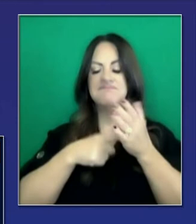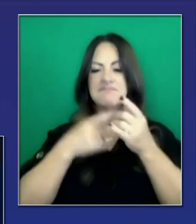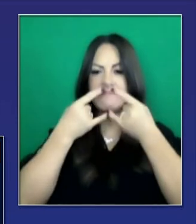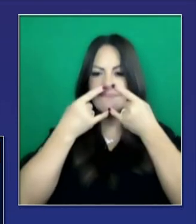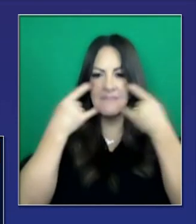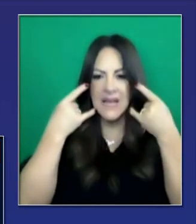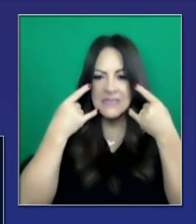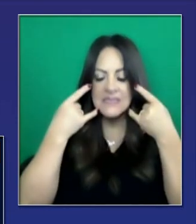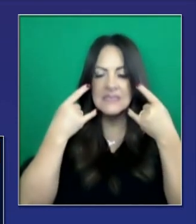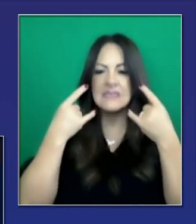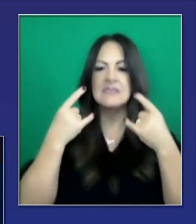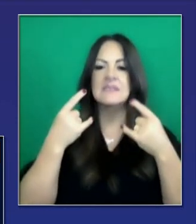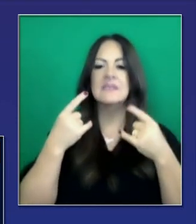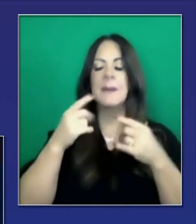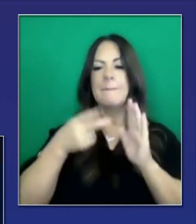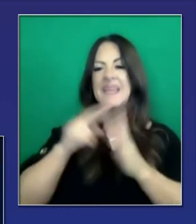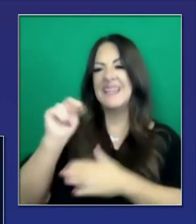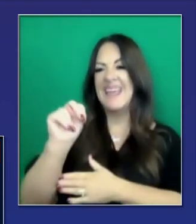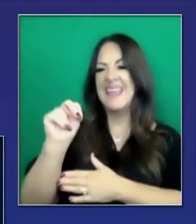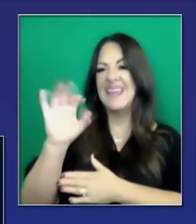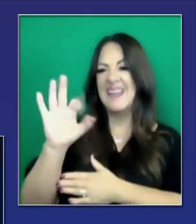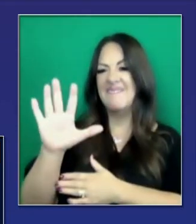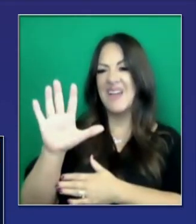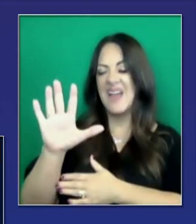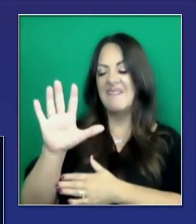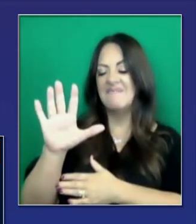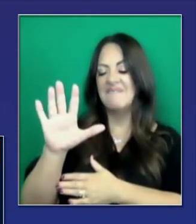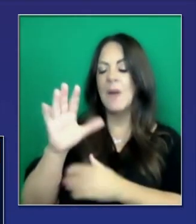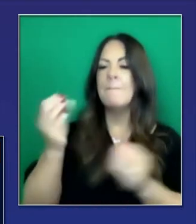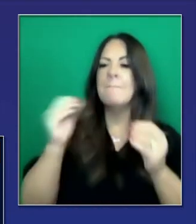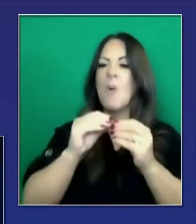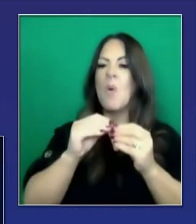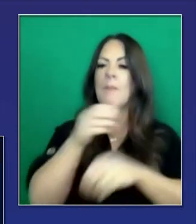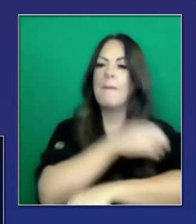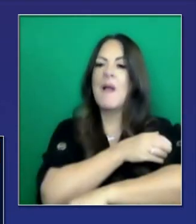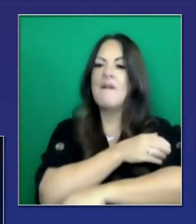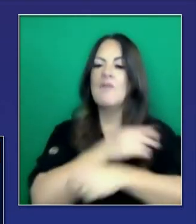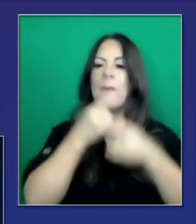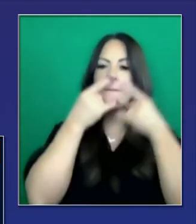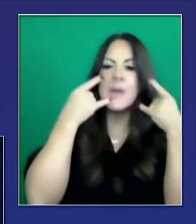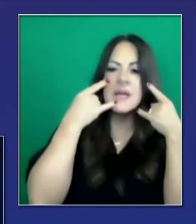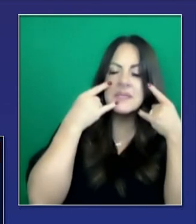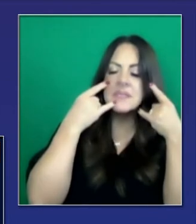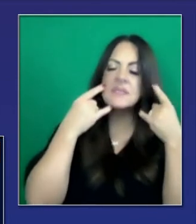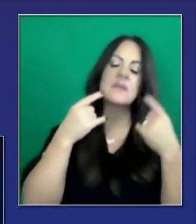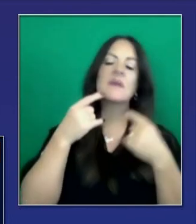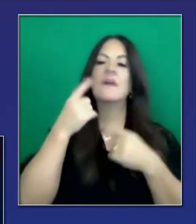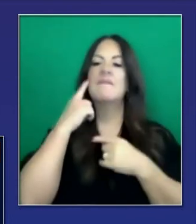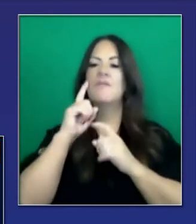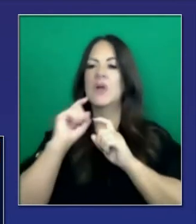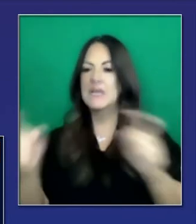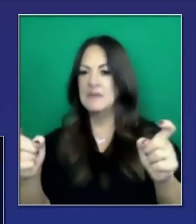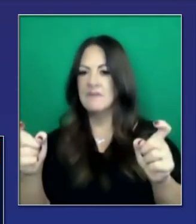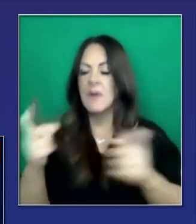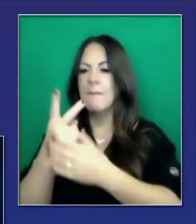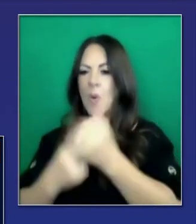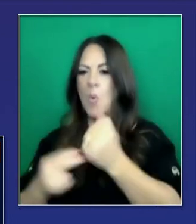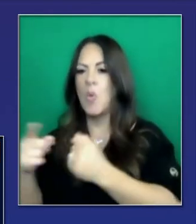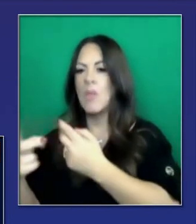nivel más alto de uso de mascarillas, mascarillas que tienen que ser N95 y no solamente mascarillas de cirugía.